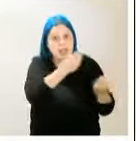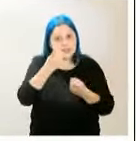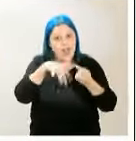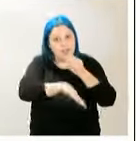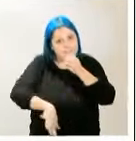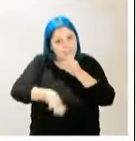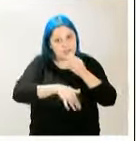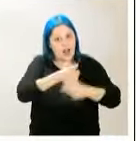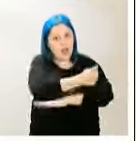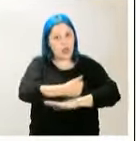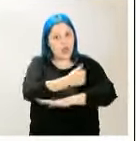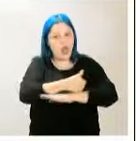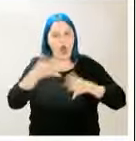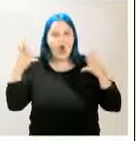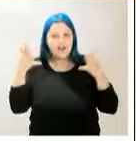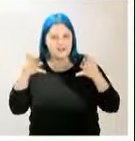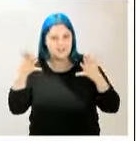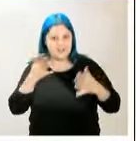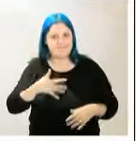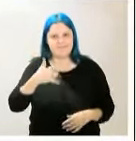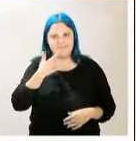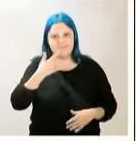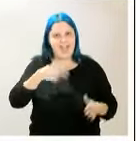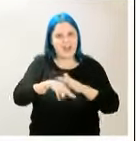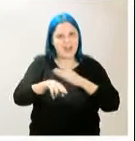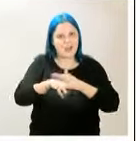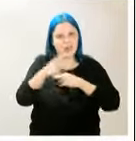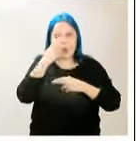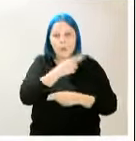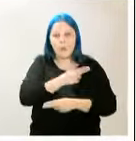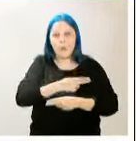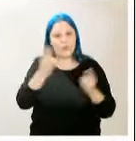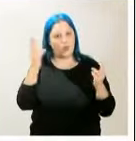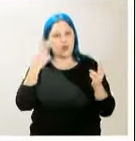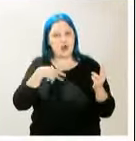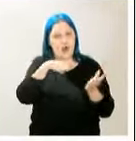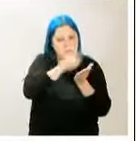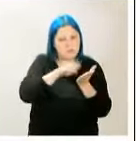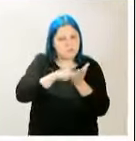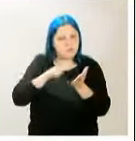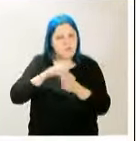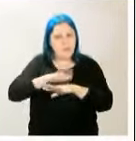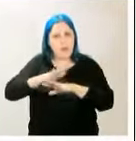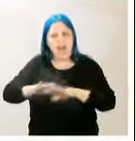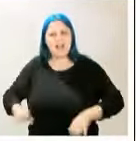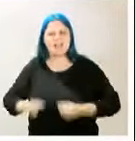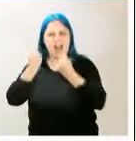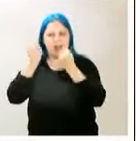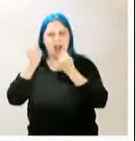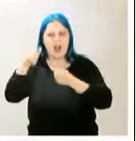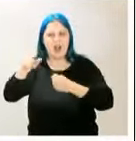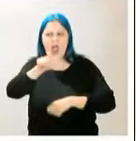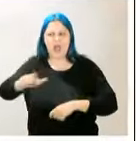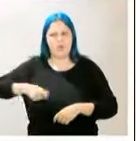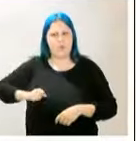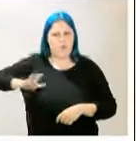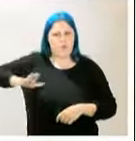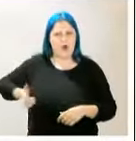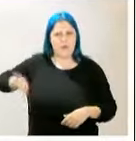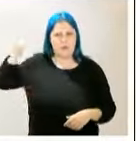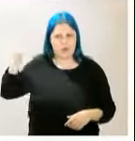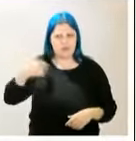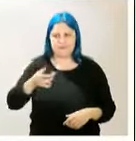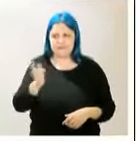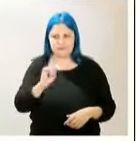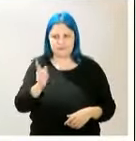de los ciudadanos y no utilizar los recursos públicos para salvar siempre a los que más tienen. O tampoco, para los señores del Partido